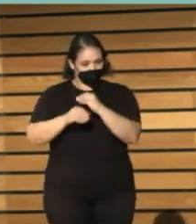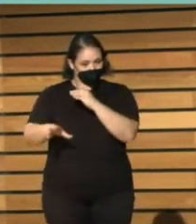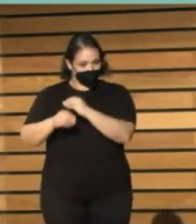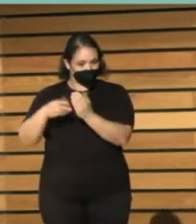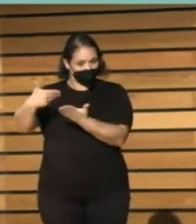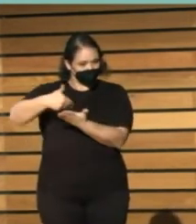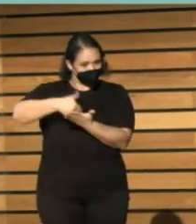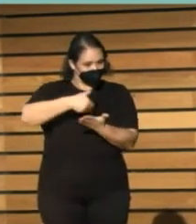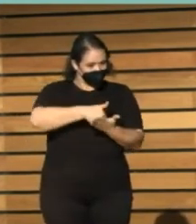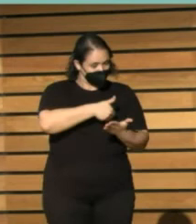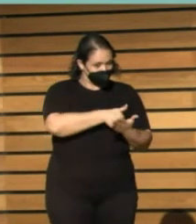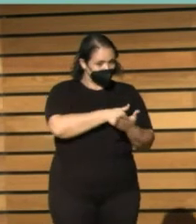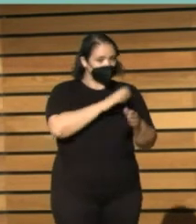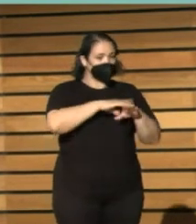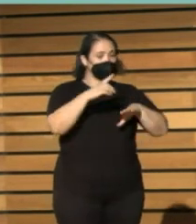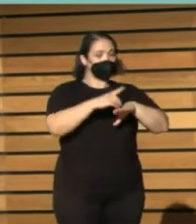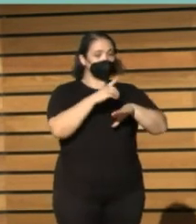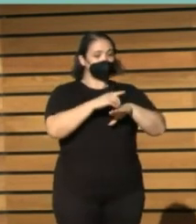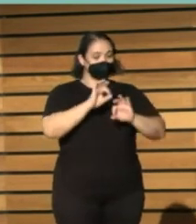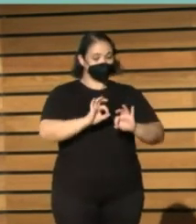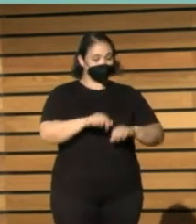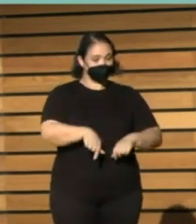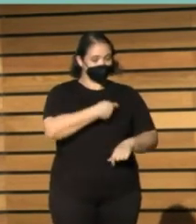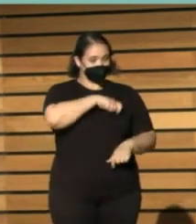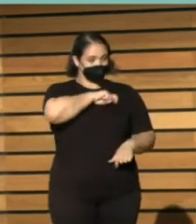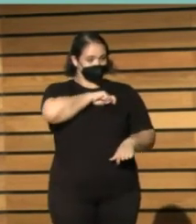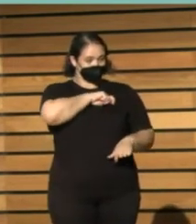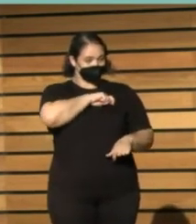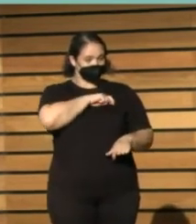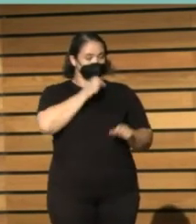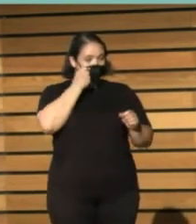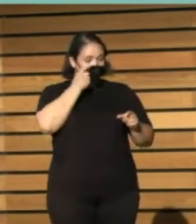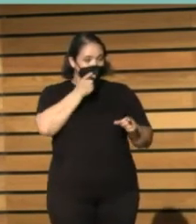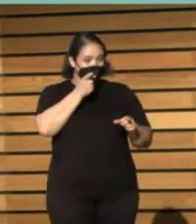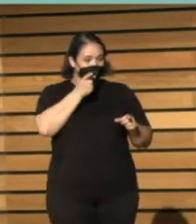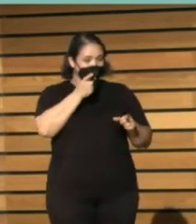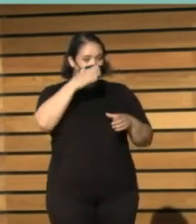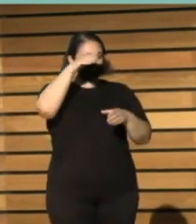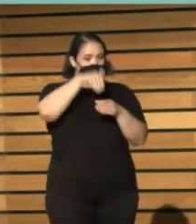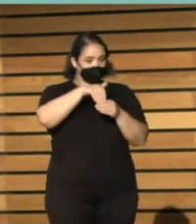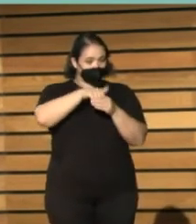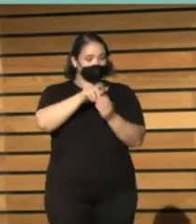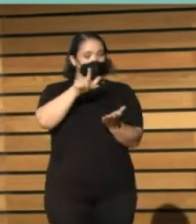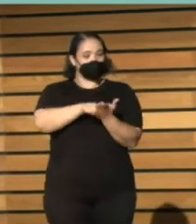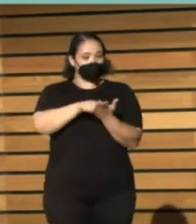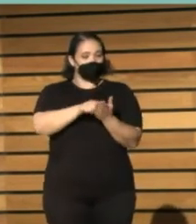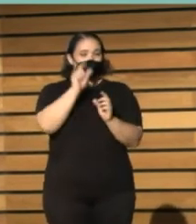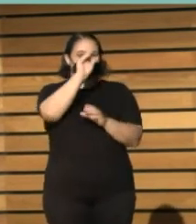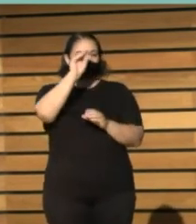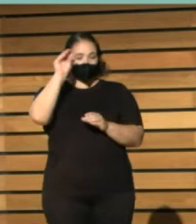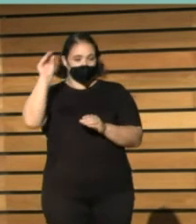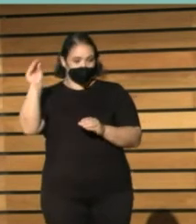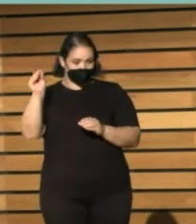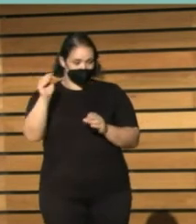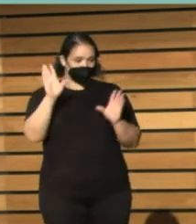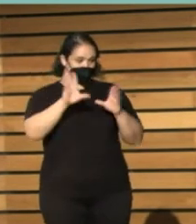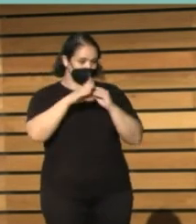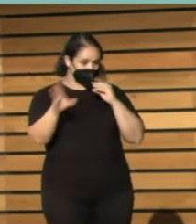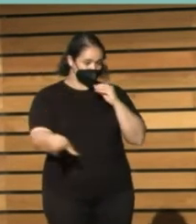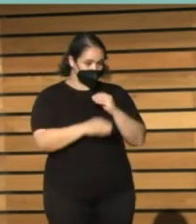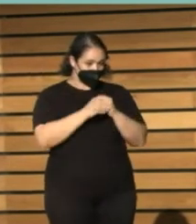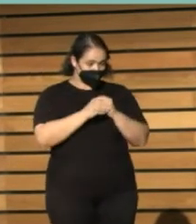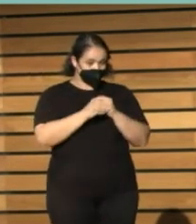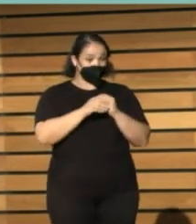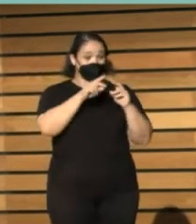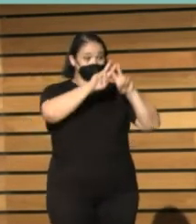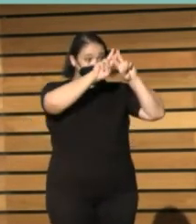que refleje el estado de la digitalización en España y detecte lagunas en cuanto a contenidos, lenguas y tipologías documentales. A partir de